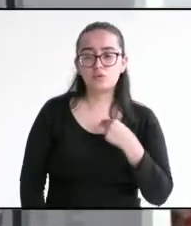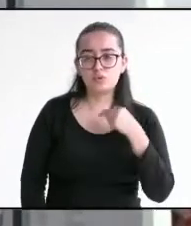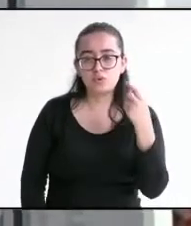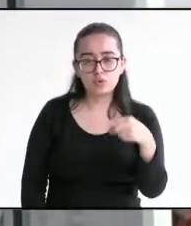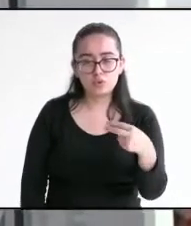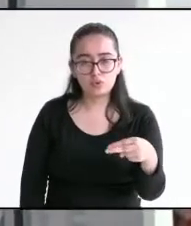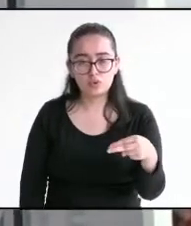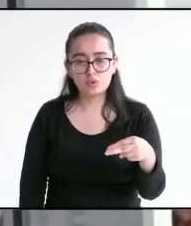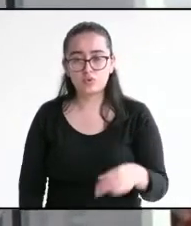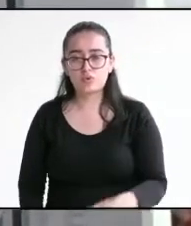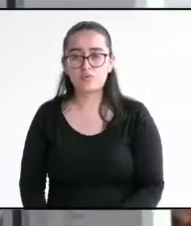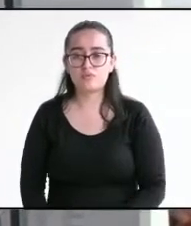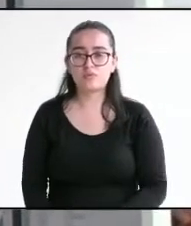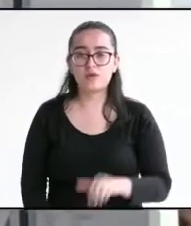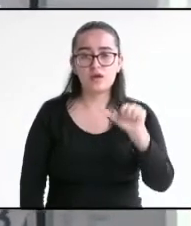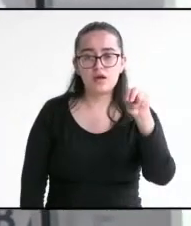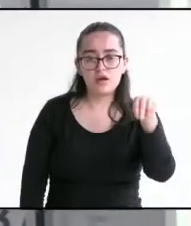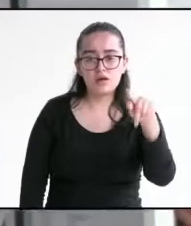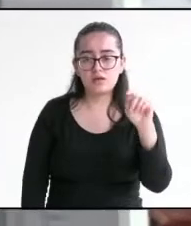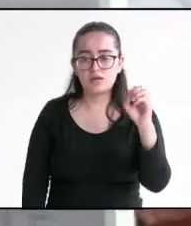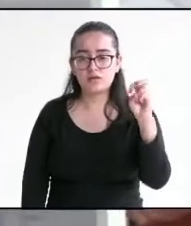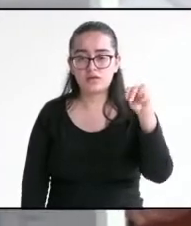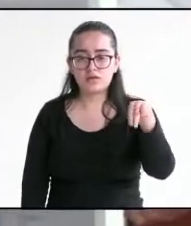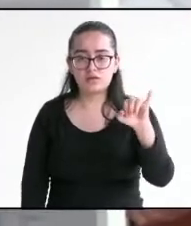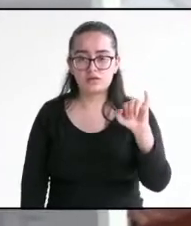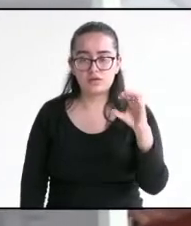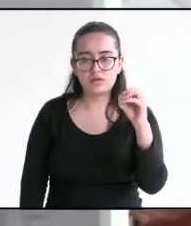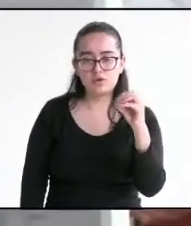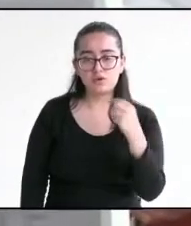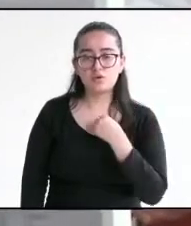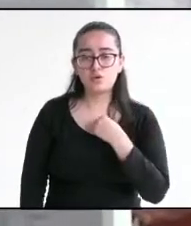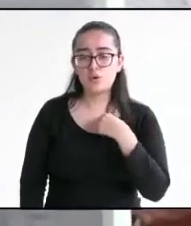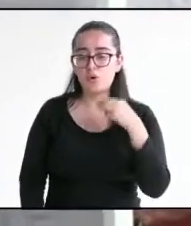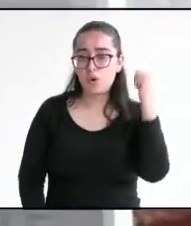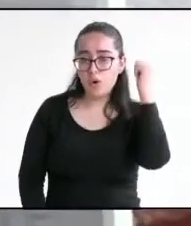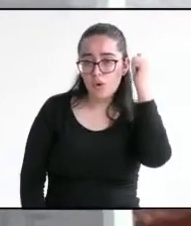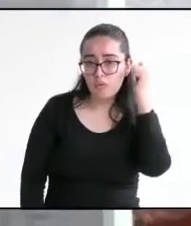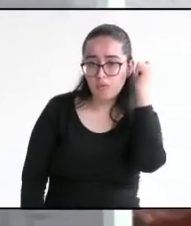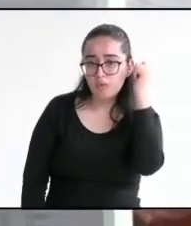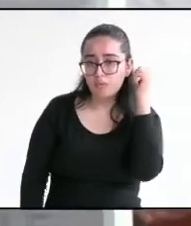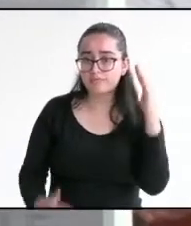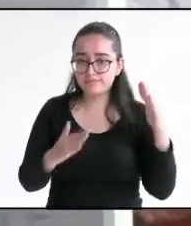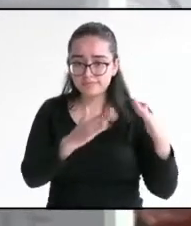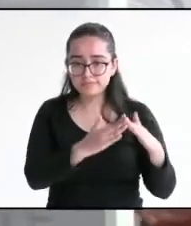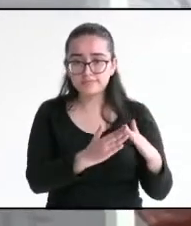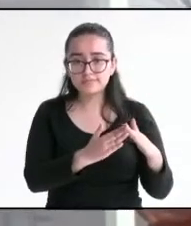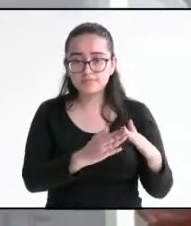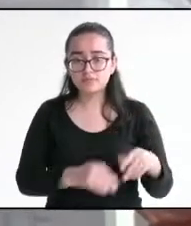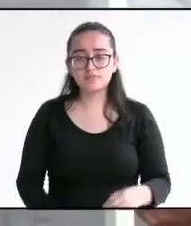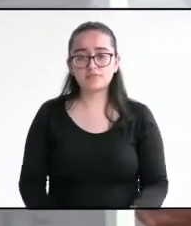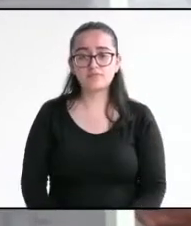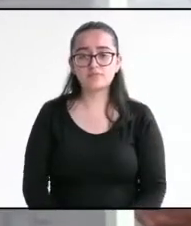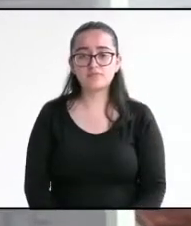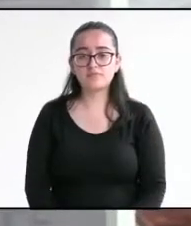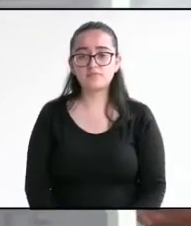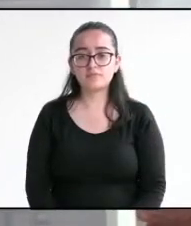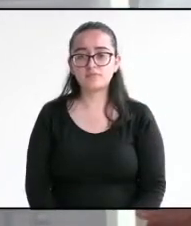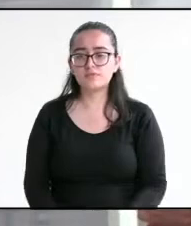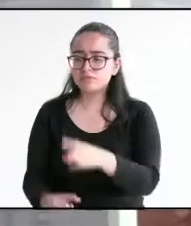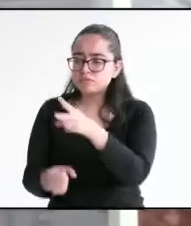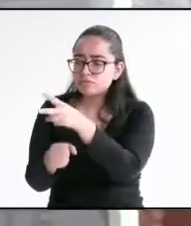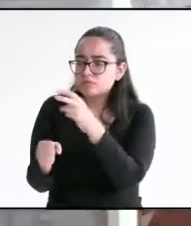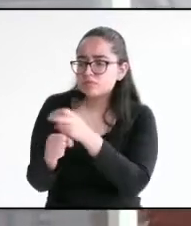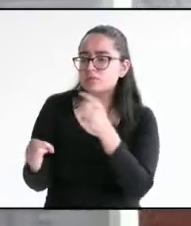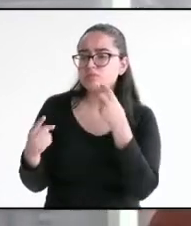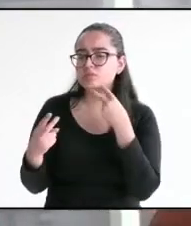Parra, de la comunidad de Santa Rosa, municipio de Actopan. Vengo aquí, que me invitaron al debate,